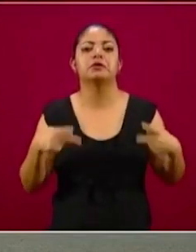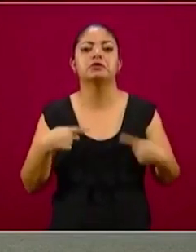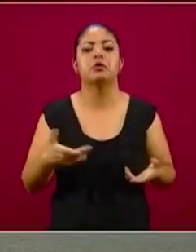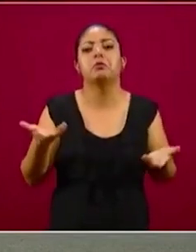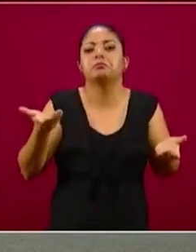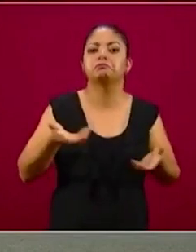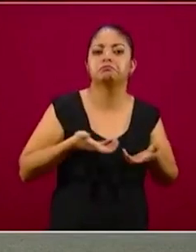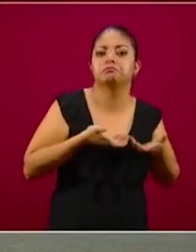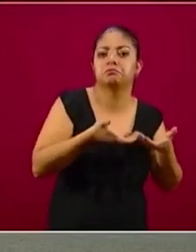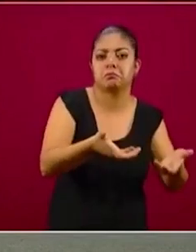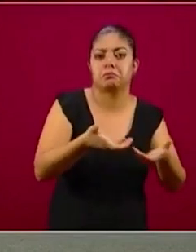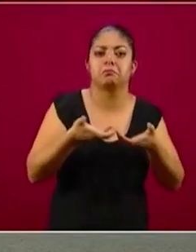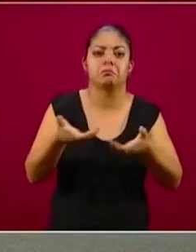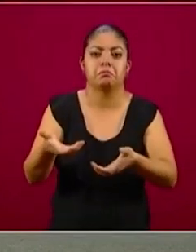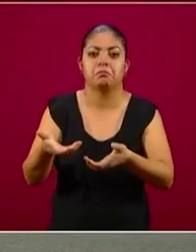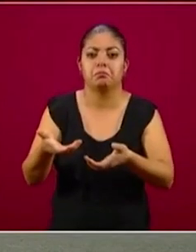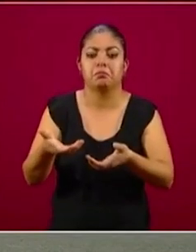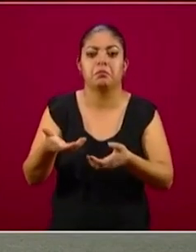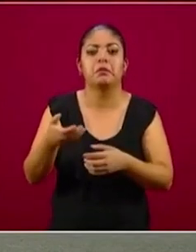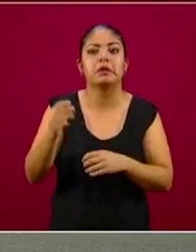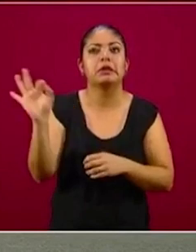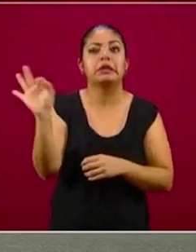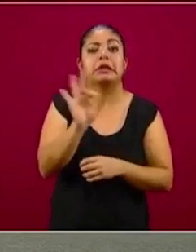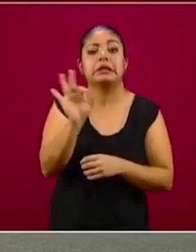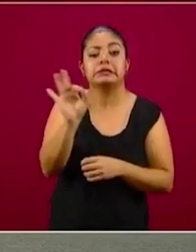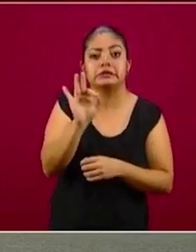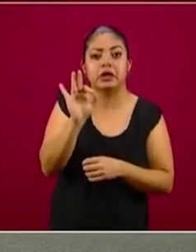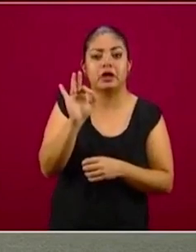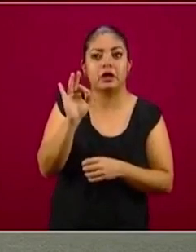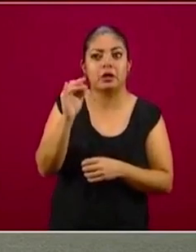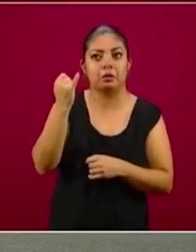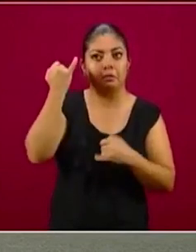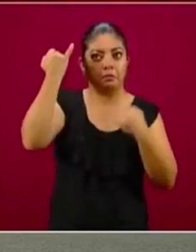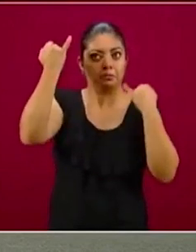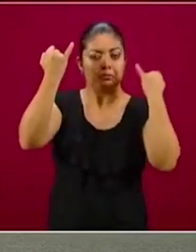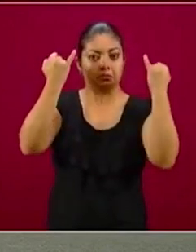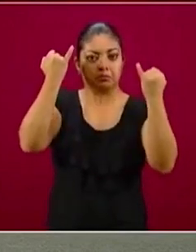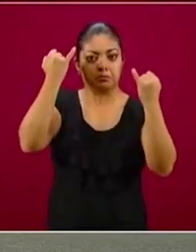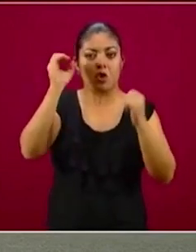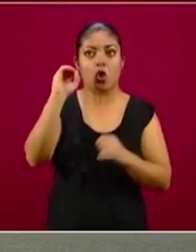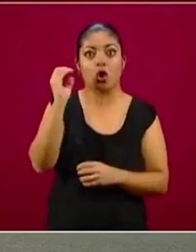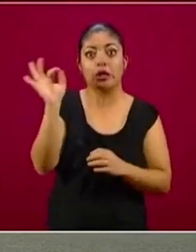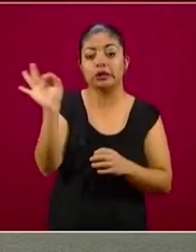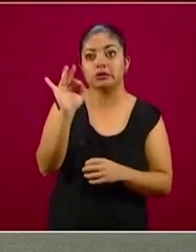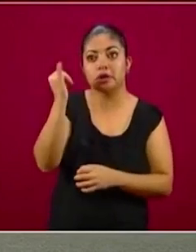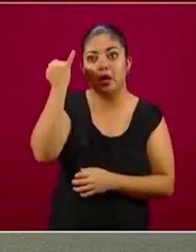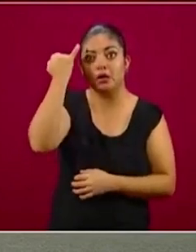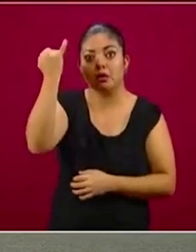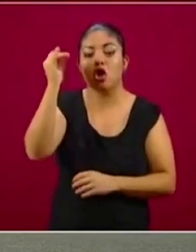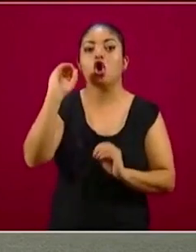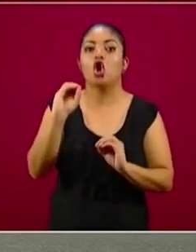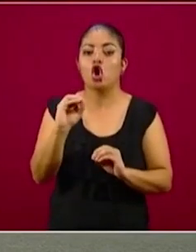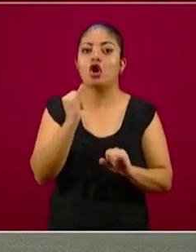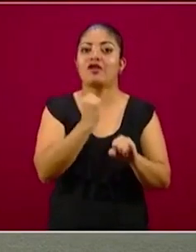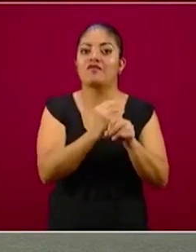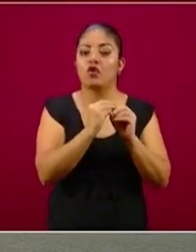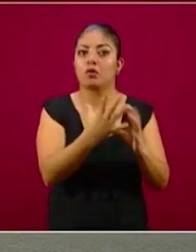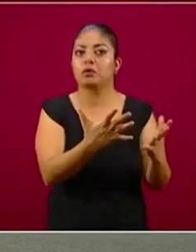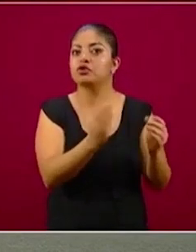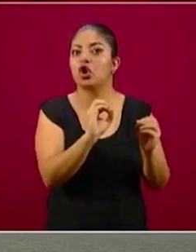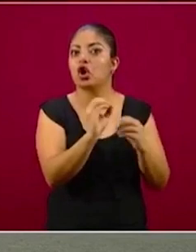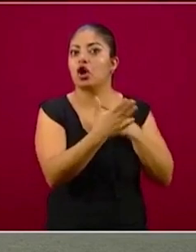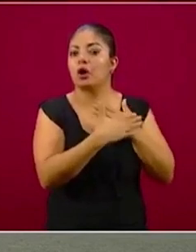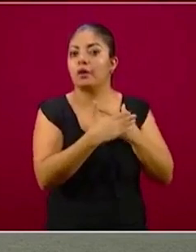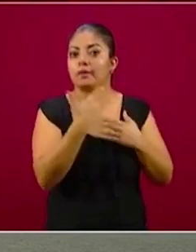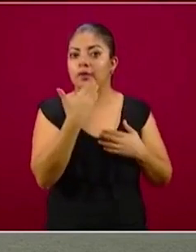la vía pública, quizá asumiendo o quizá no llegó la información y una vez más, como